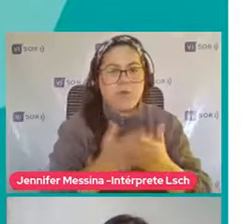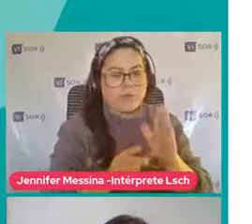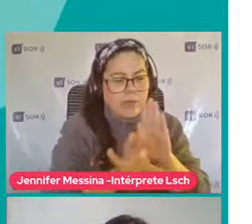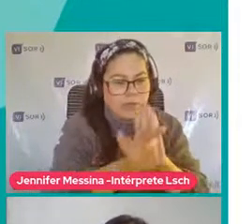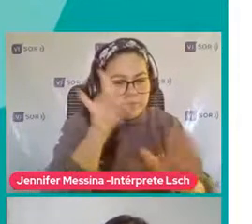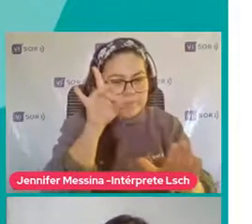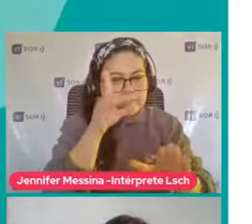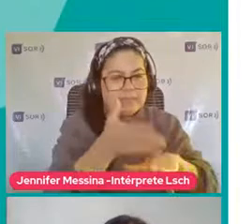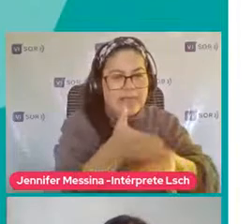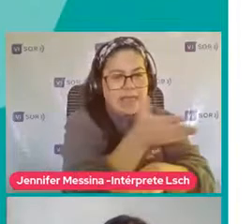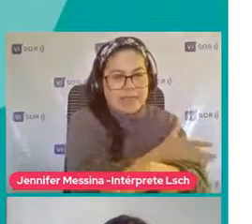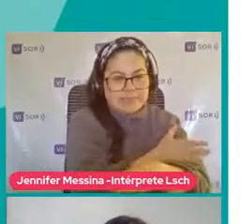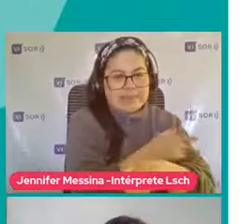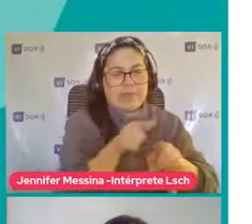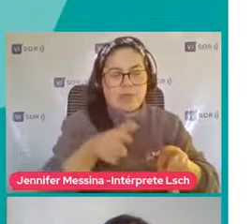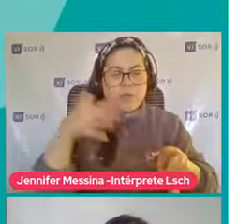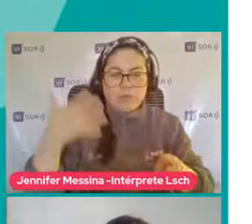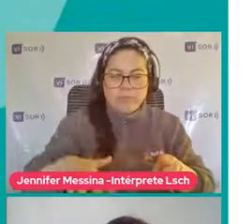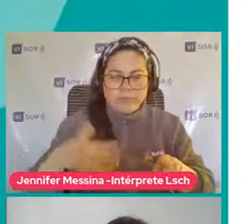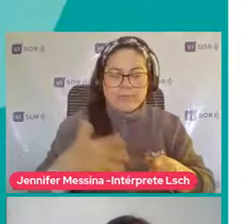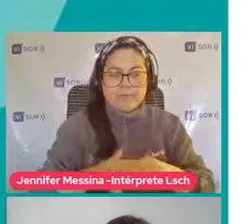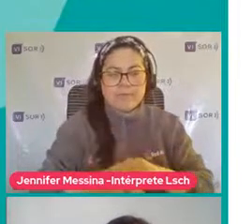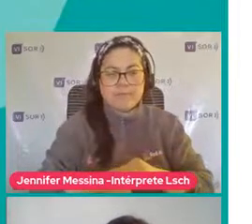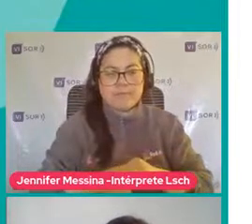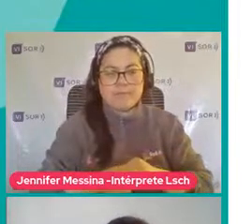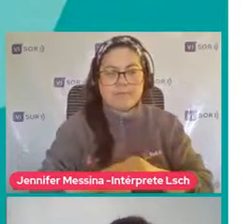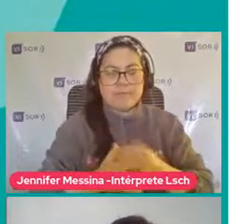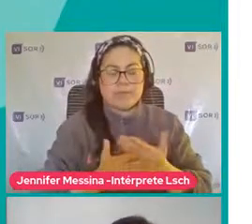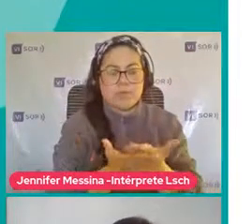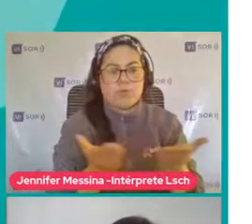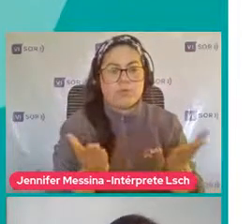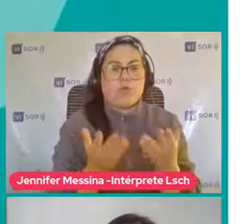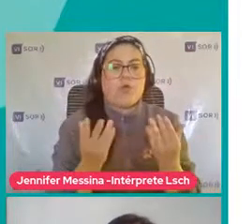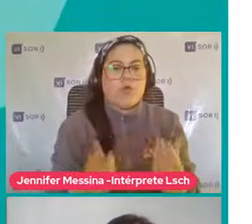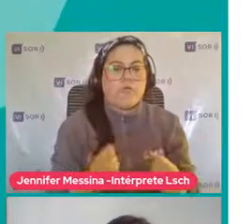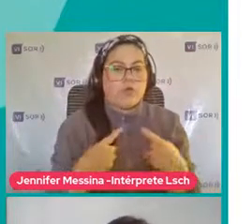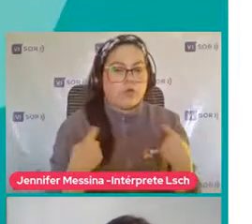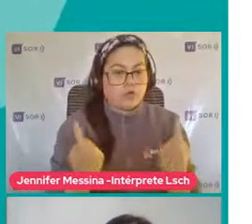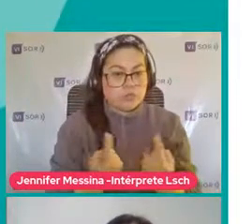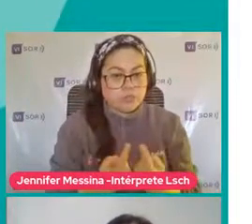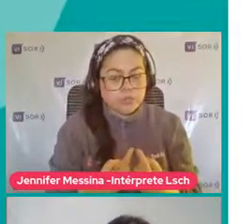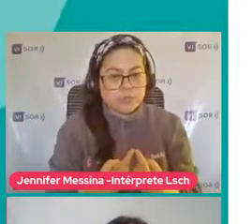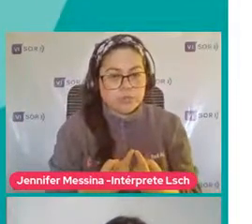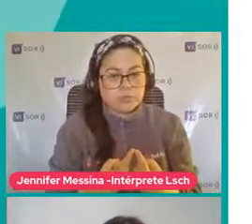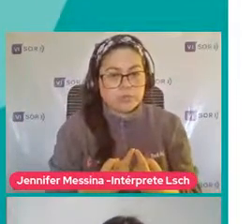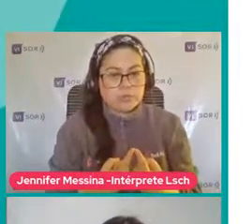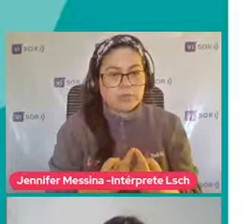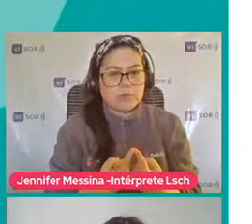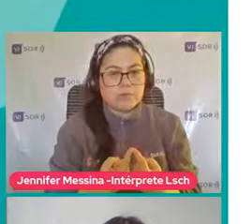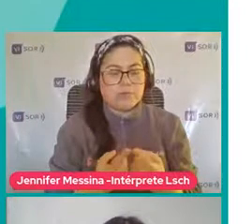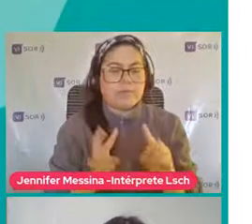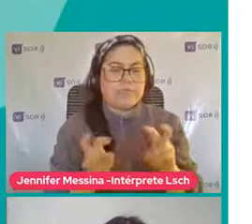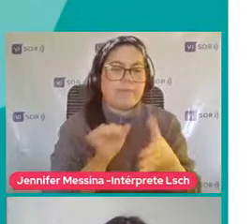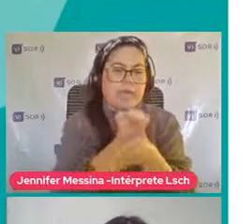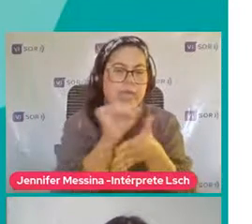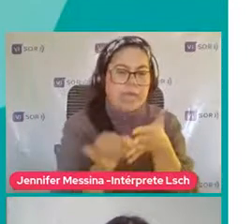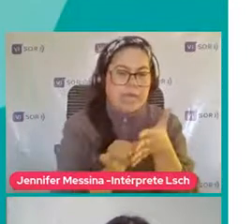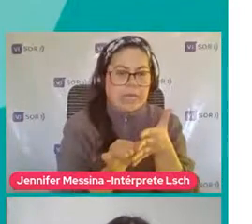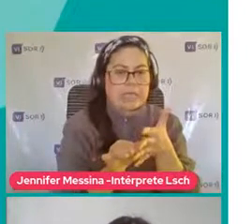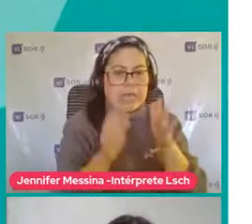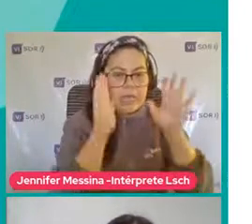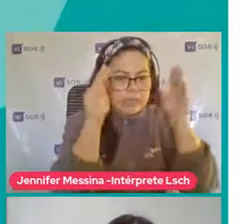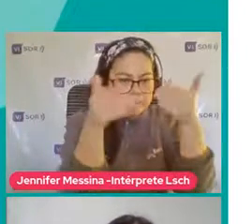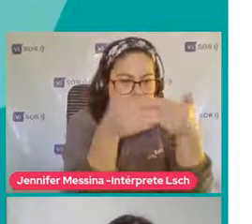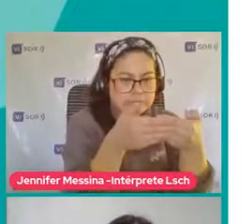Entonces Es importante Y es labor Obviamente De nosotros Y de todos los que estamos En el área Del espectro autista